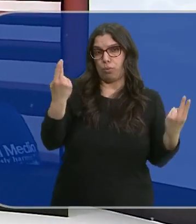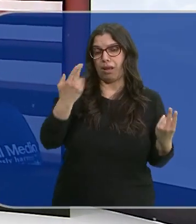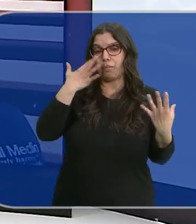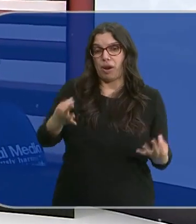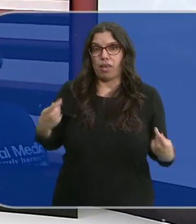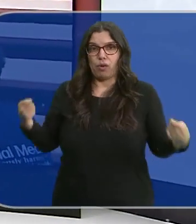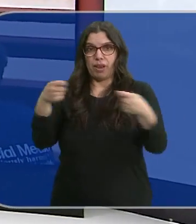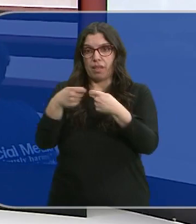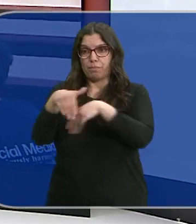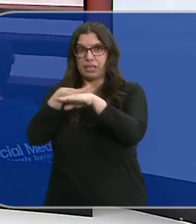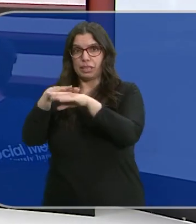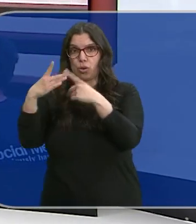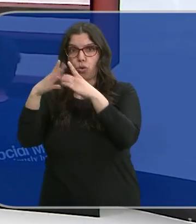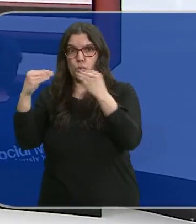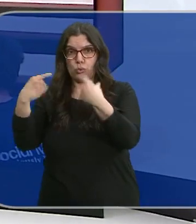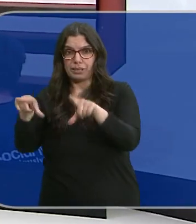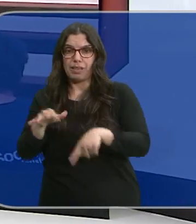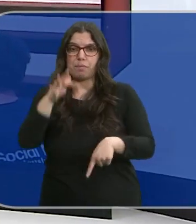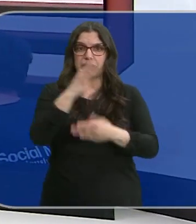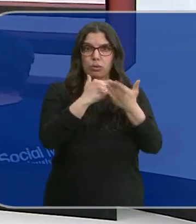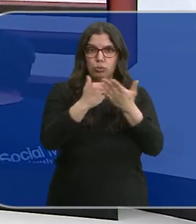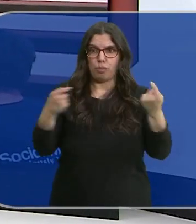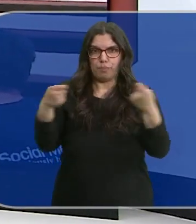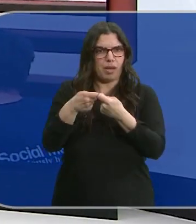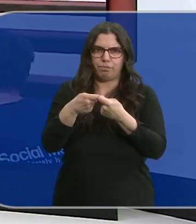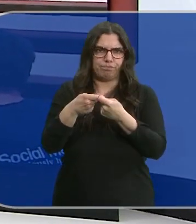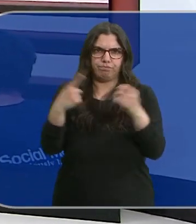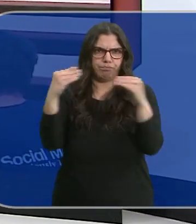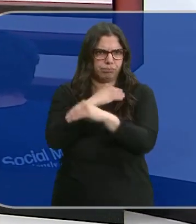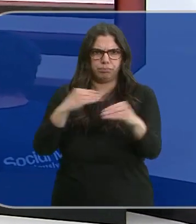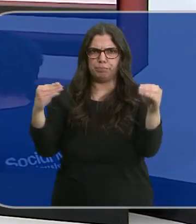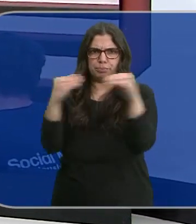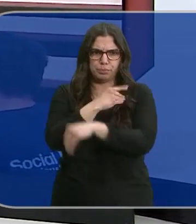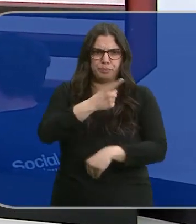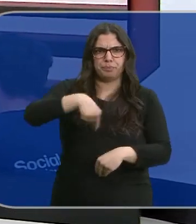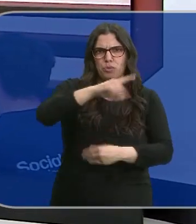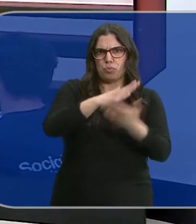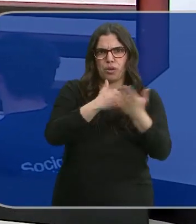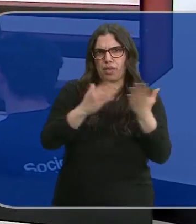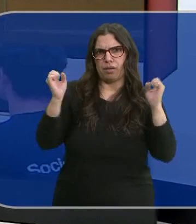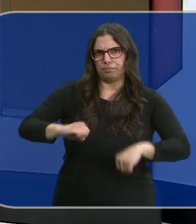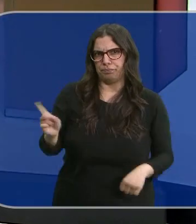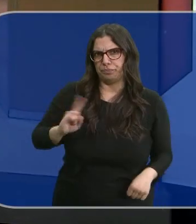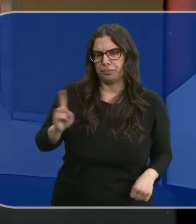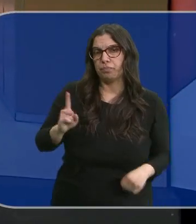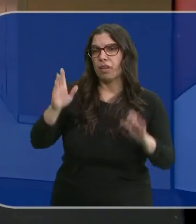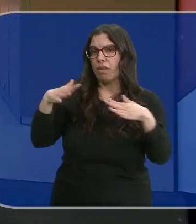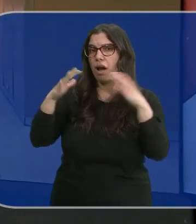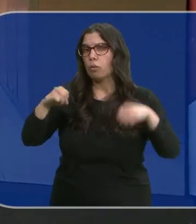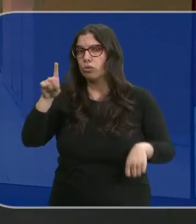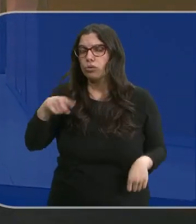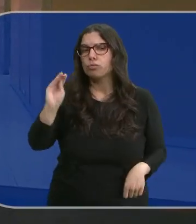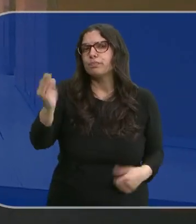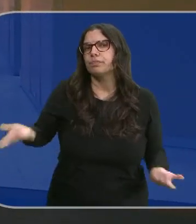tendrán que cofinanciar el Ministerio de Universidades y las Autonomías, lo que ha generado discrepancias entre estas últimas. Madrid, Andrea, ¿hay finalmente acuerdo?